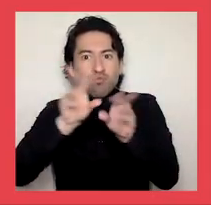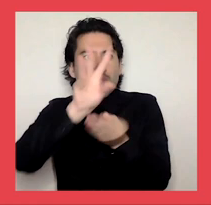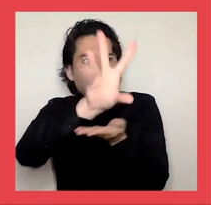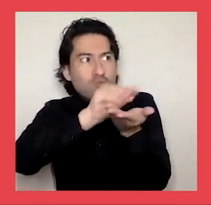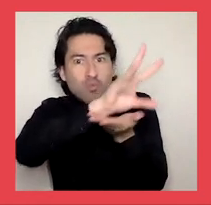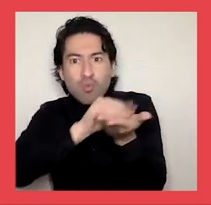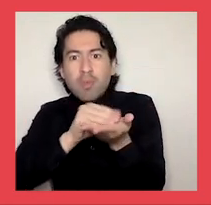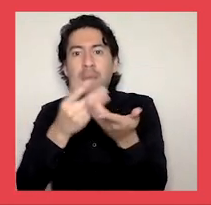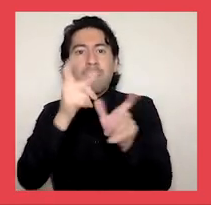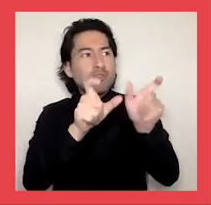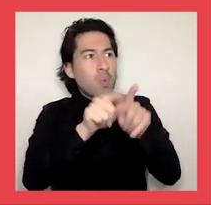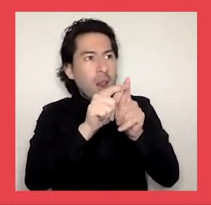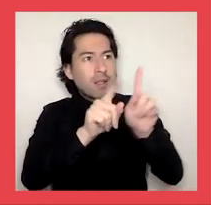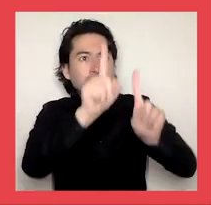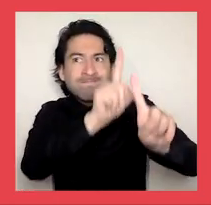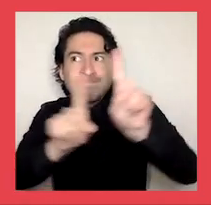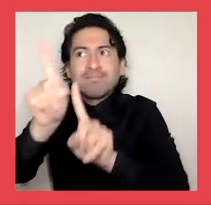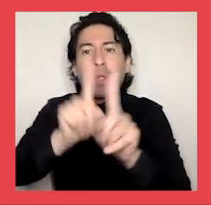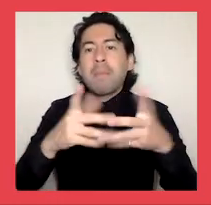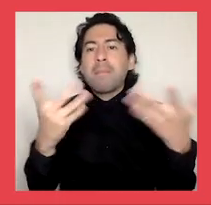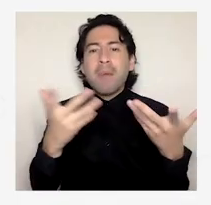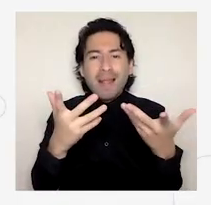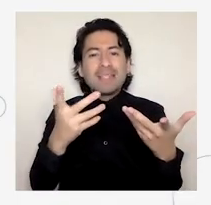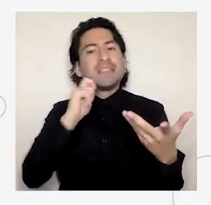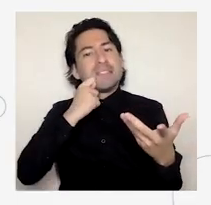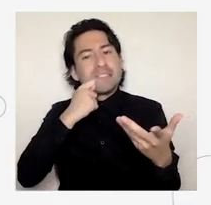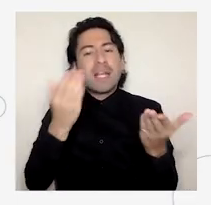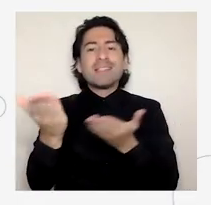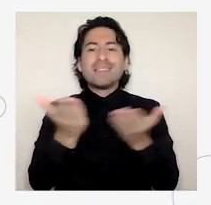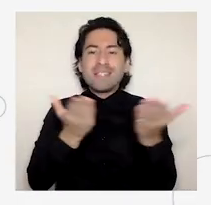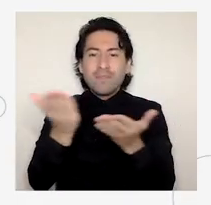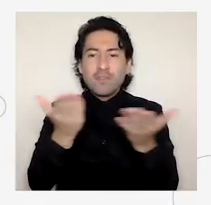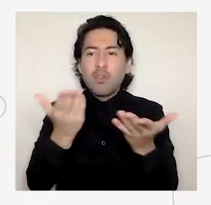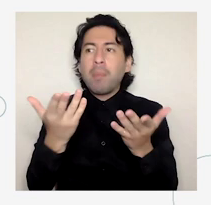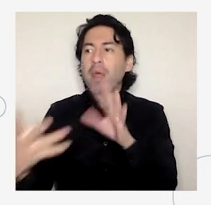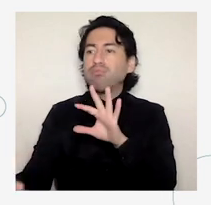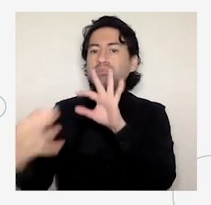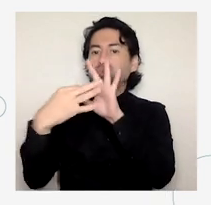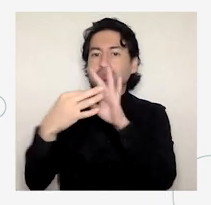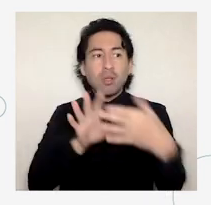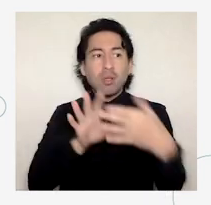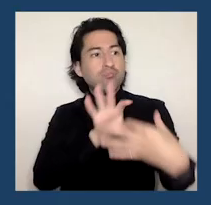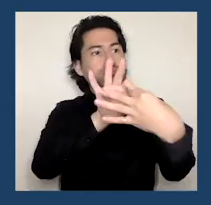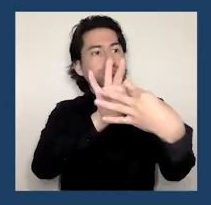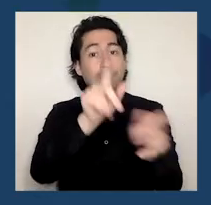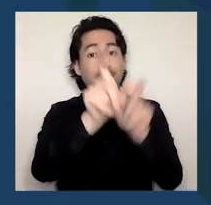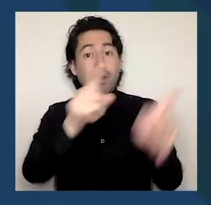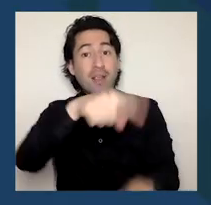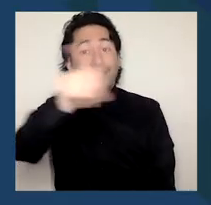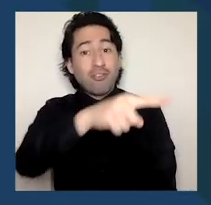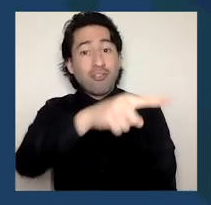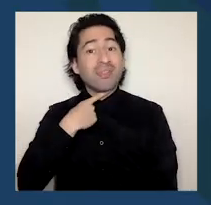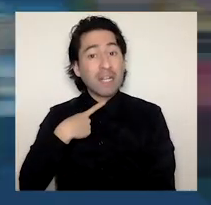lo que, en otras palabras, implicó vincular a las y los interesados en estudiar en la UVB a